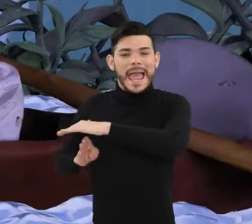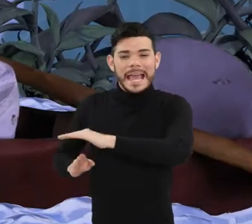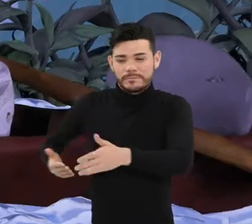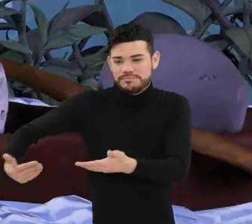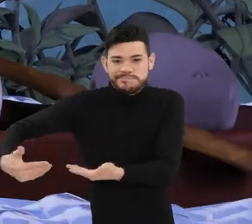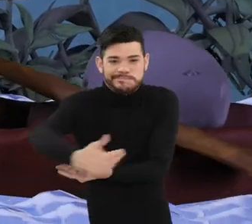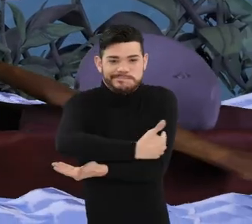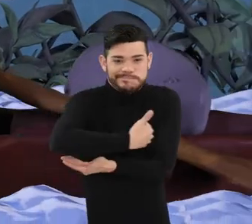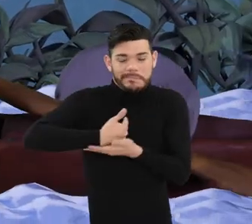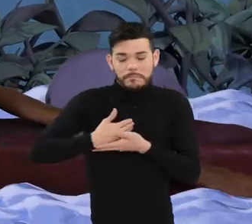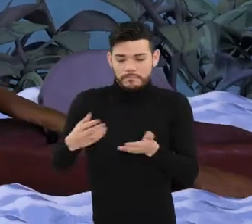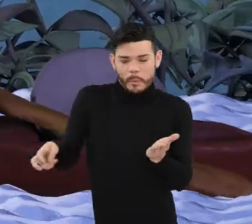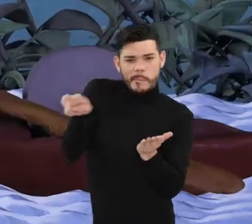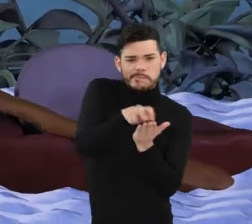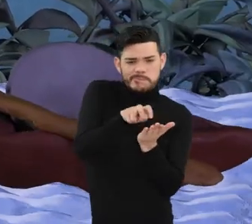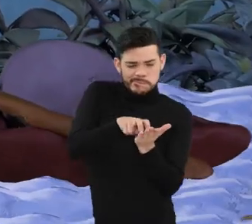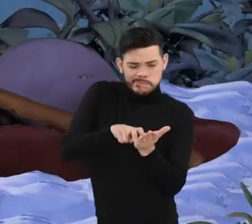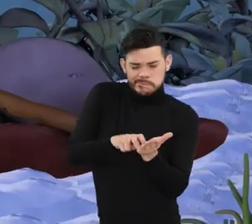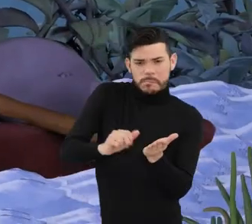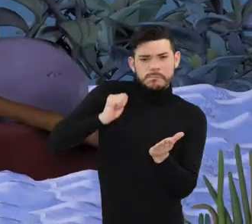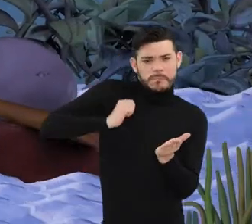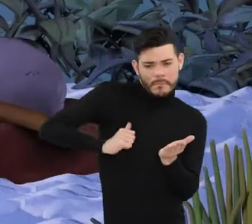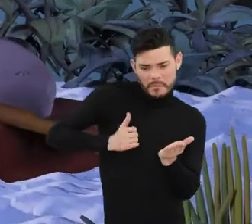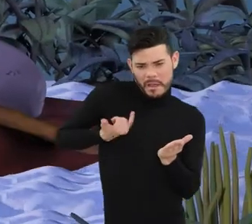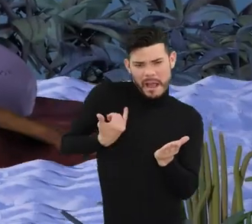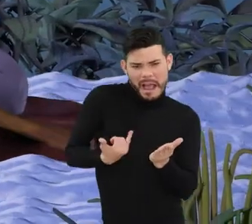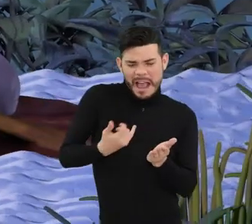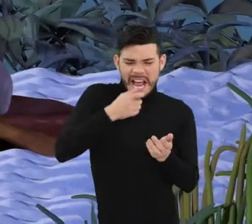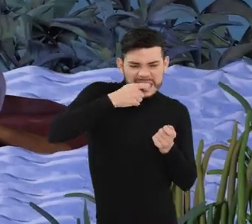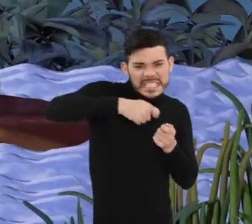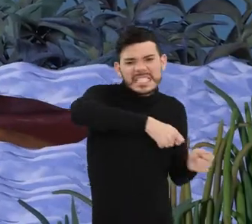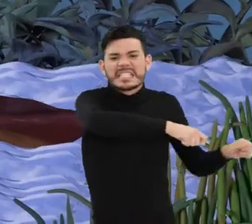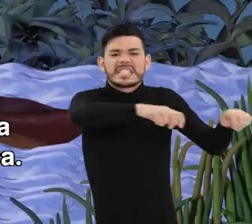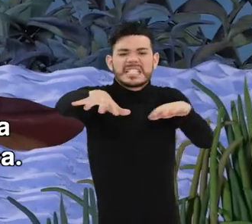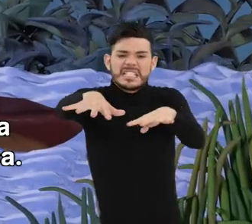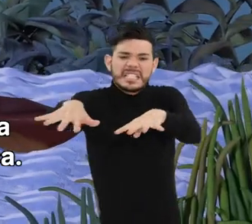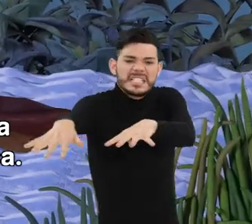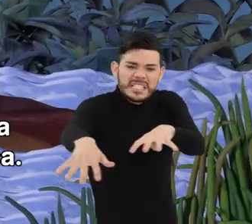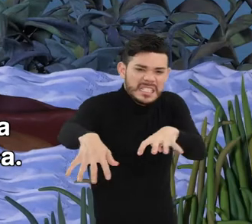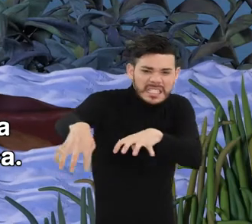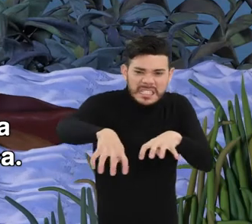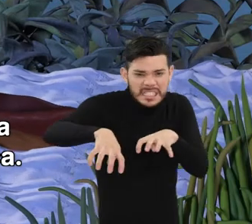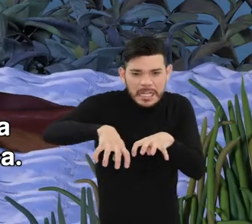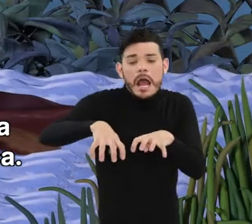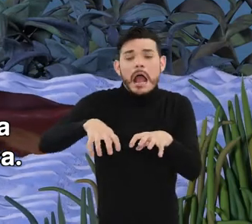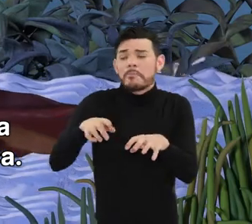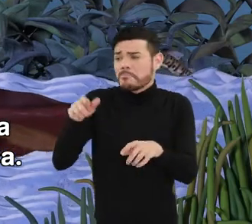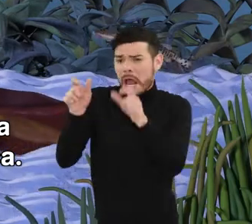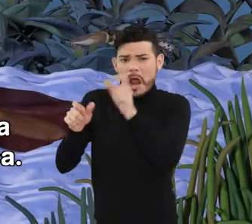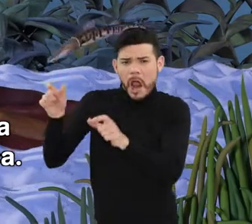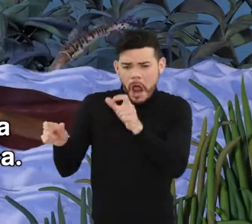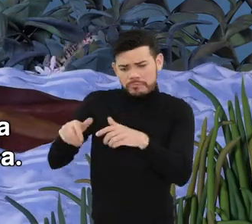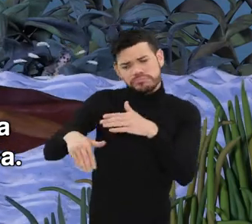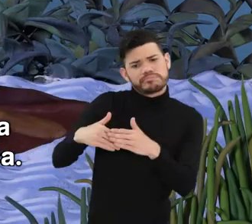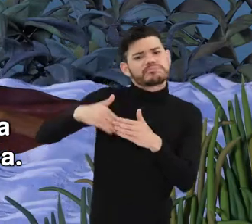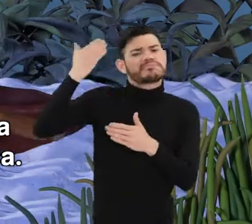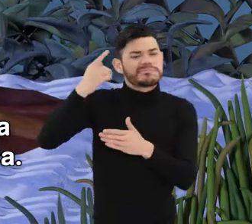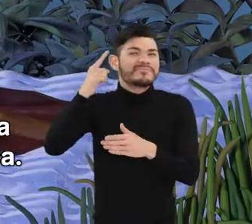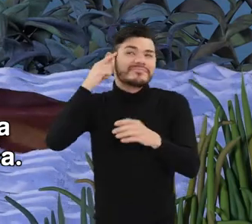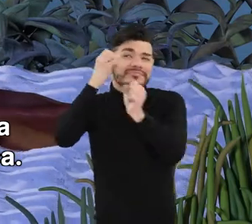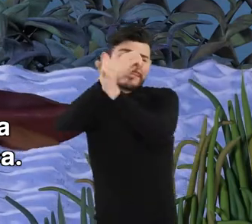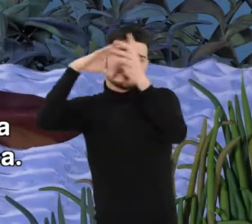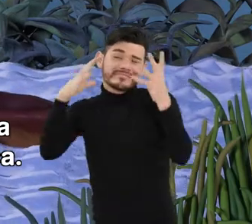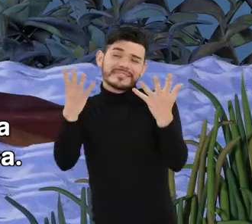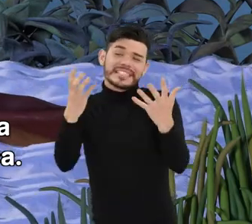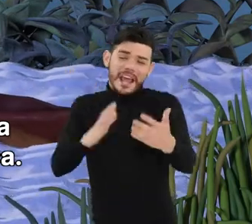A bordo de su canoa y equipados con canalete, chinchorro y atarraya, los pescadores emprenden su jornada con la ilusión de